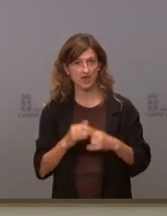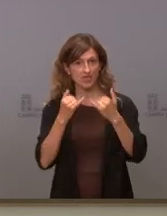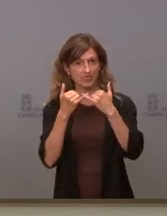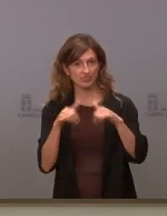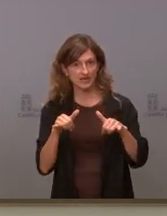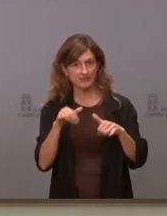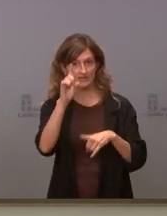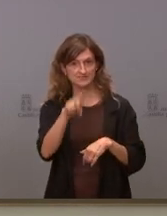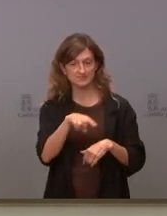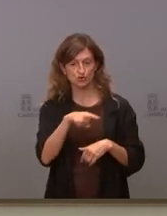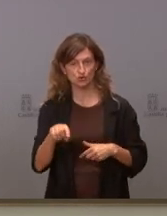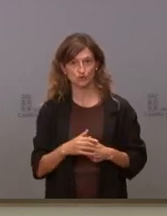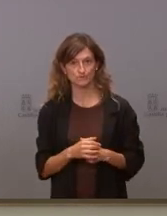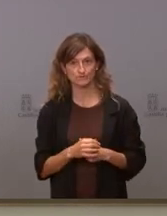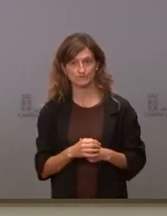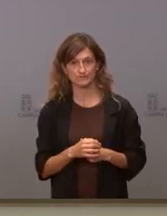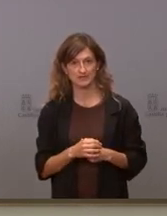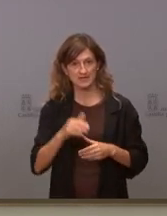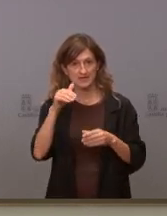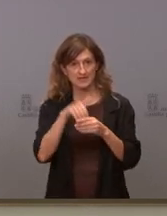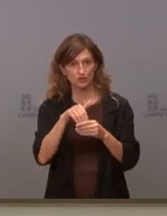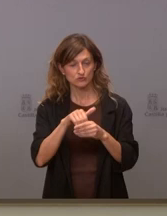celebrar o no y sobre su contenido